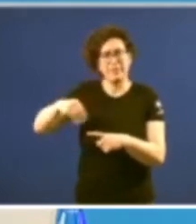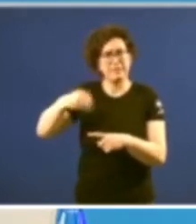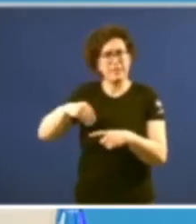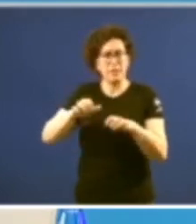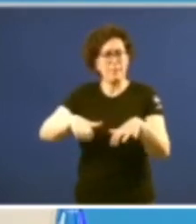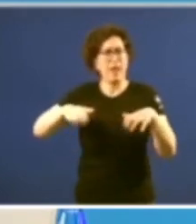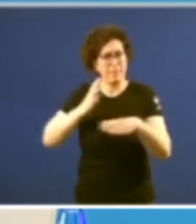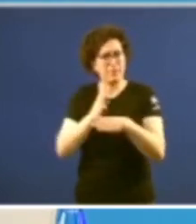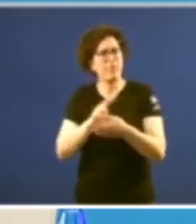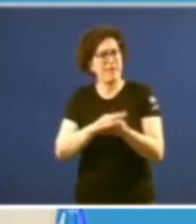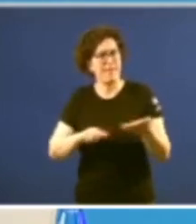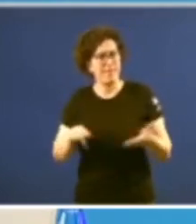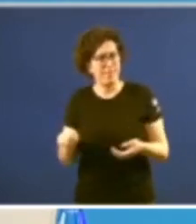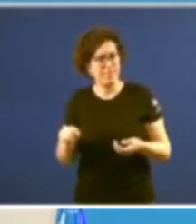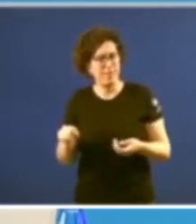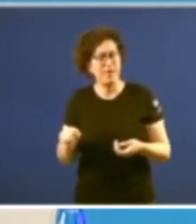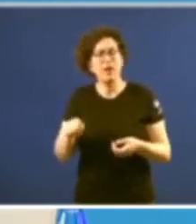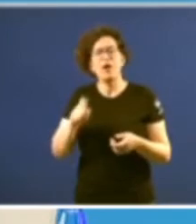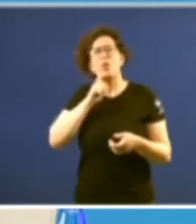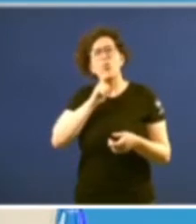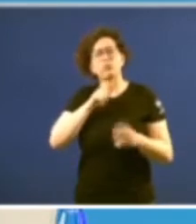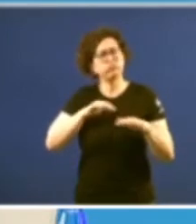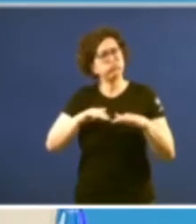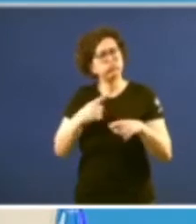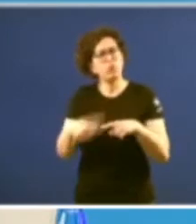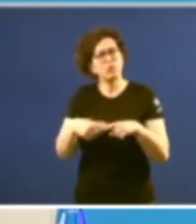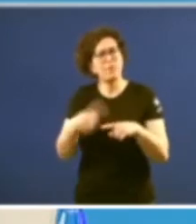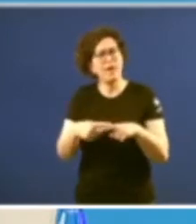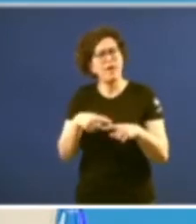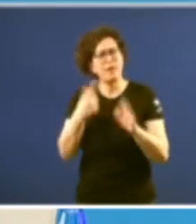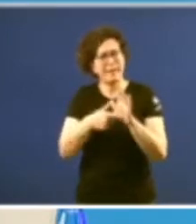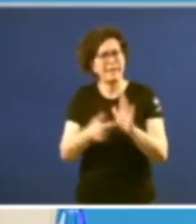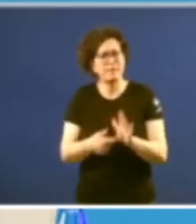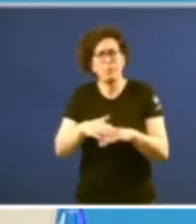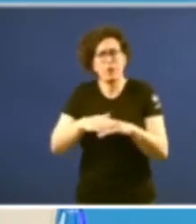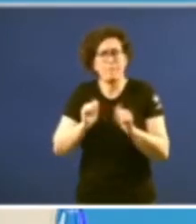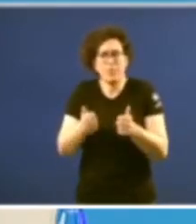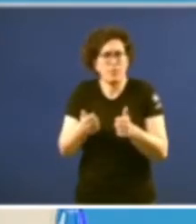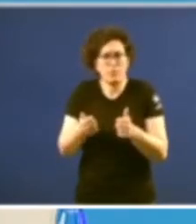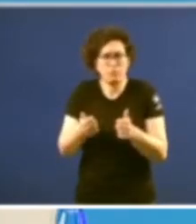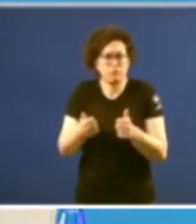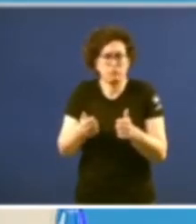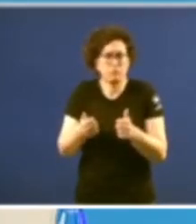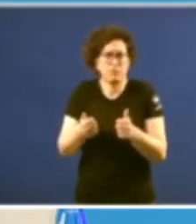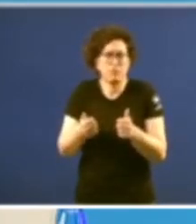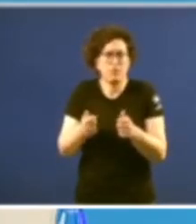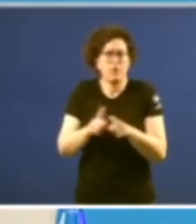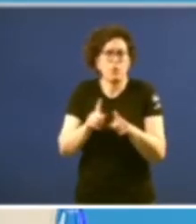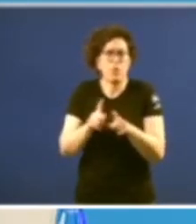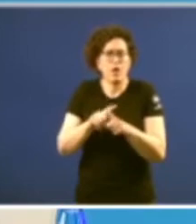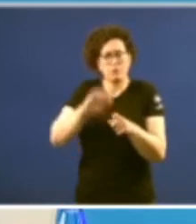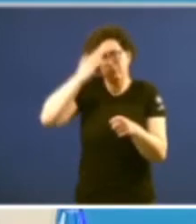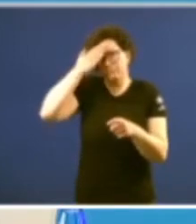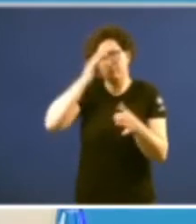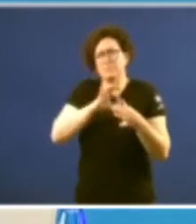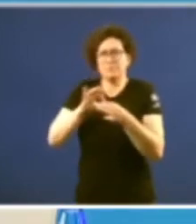de galicia y se caracteriza por una alta productividad legislativa que nos pone en la vanguardia nos pone un poco en la cabeza de los